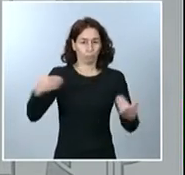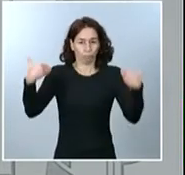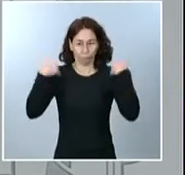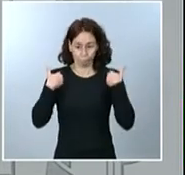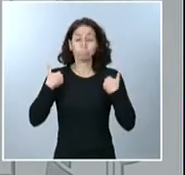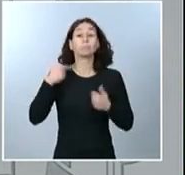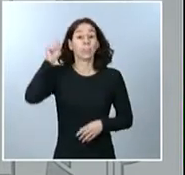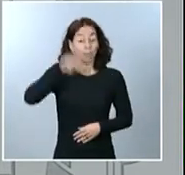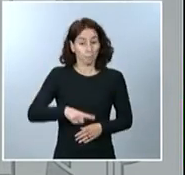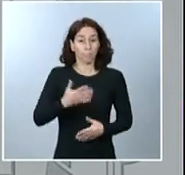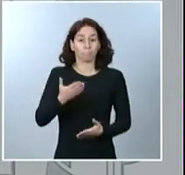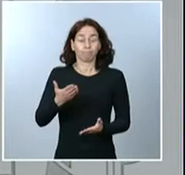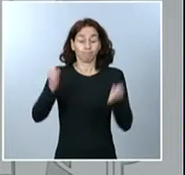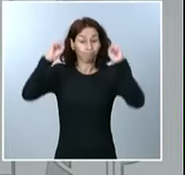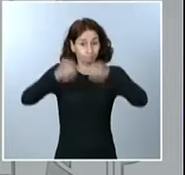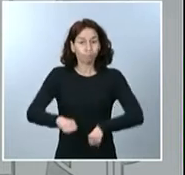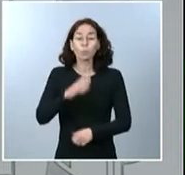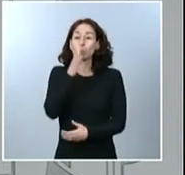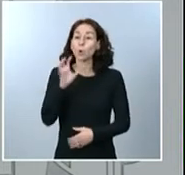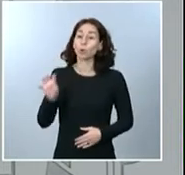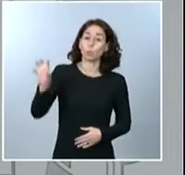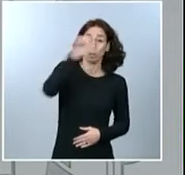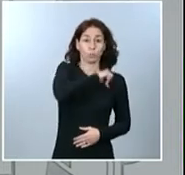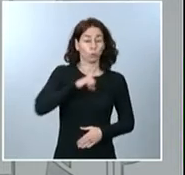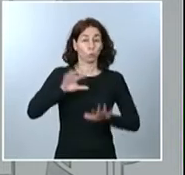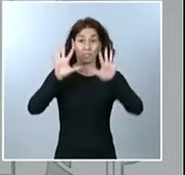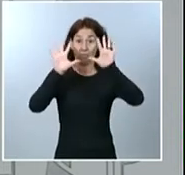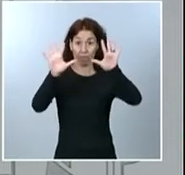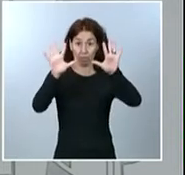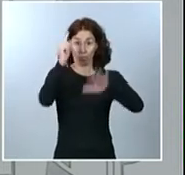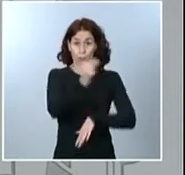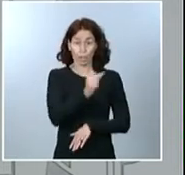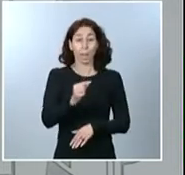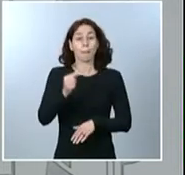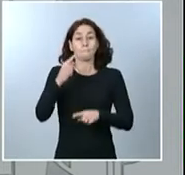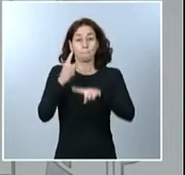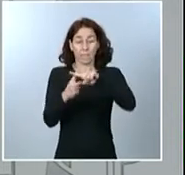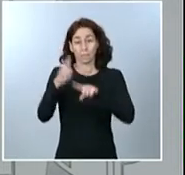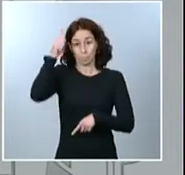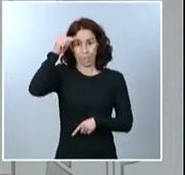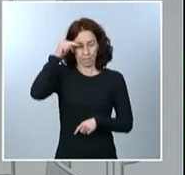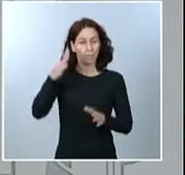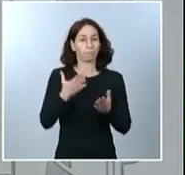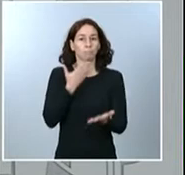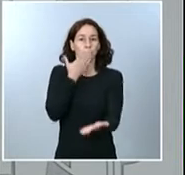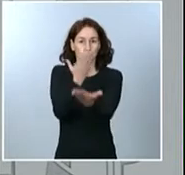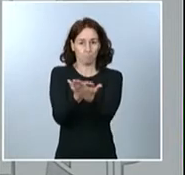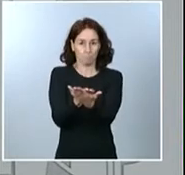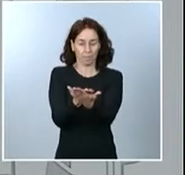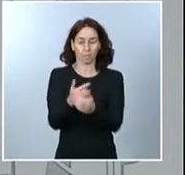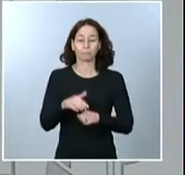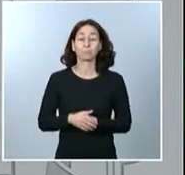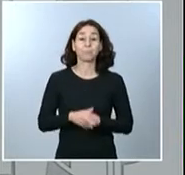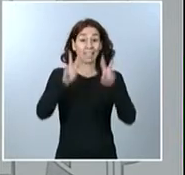petición de diez gobiernos autonómicos y de la Ciudad Autónoma de Melilla. Desde el punto de vista epidemiológico, los expertos